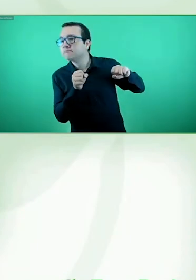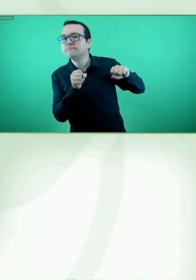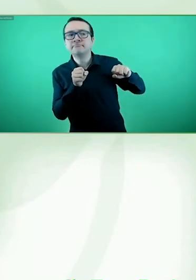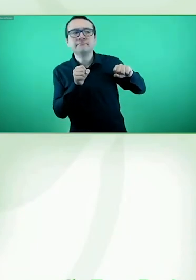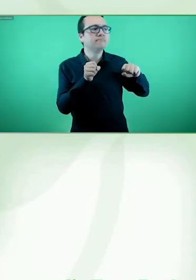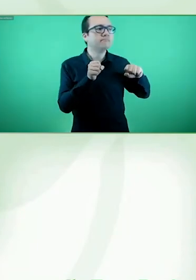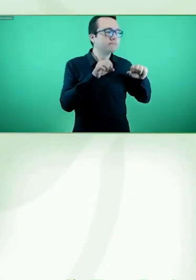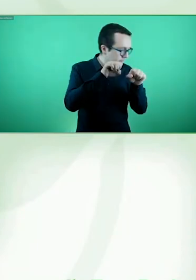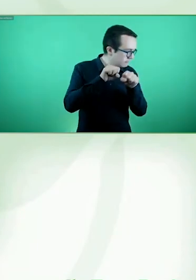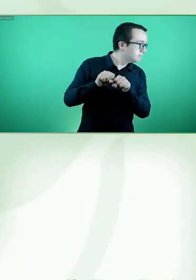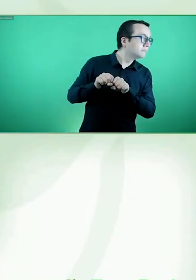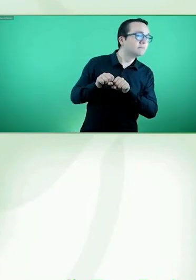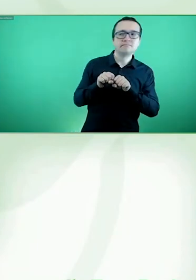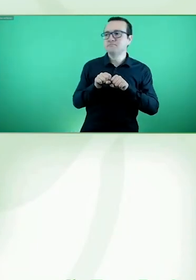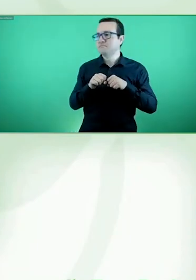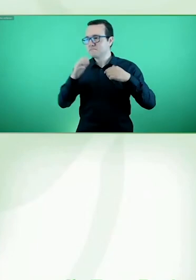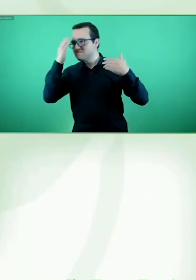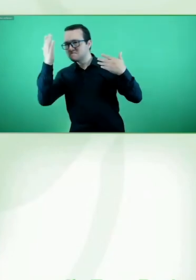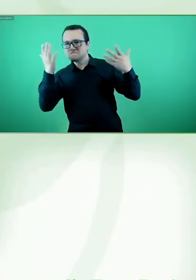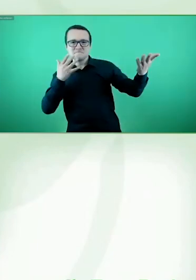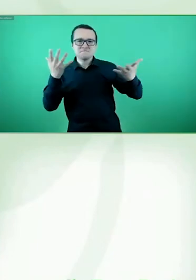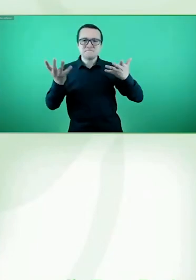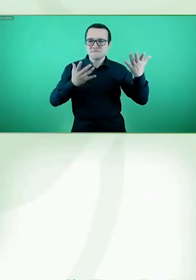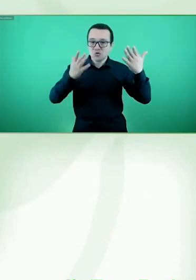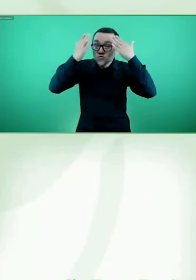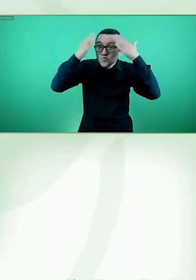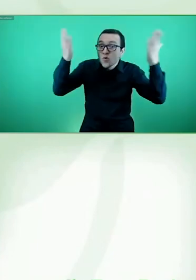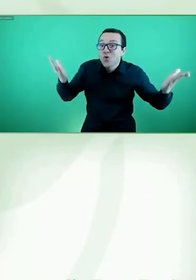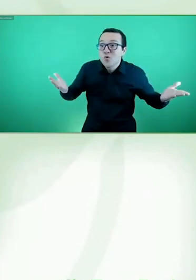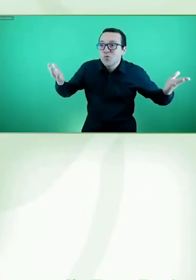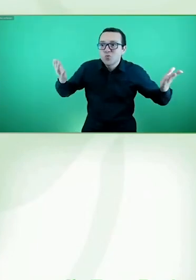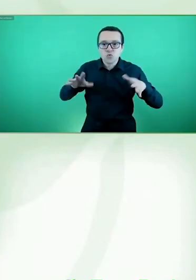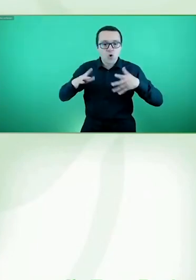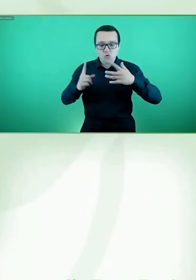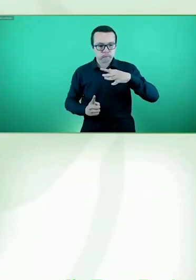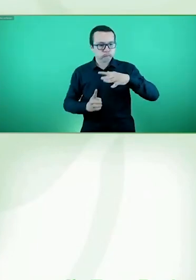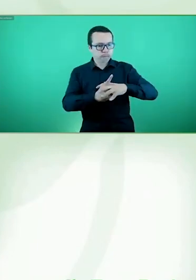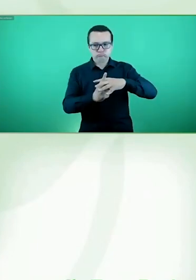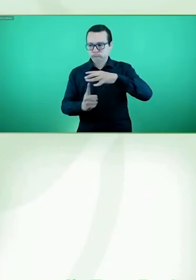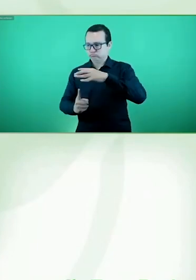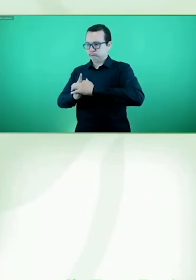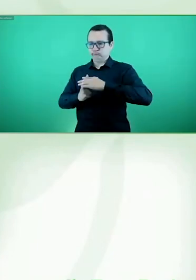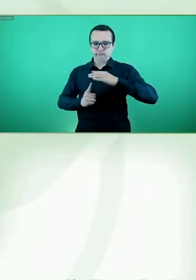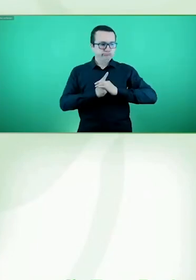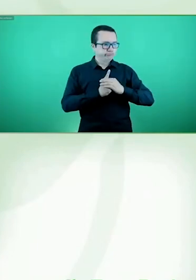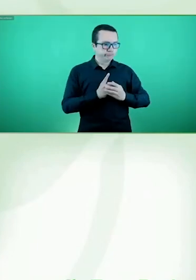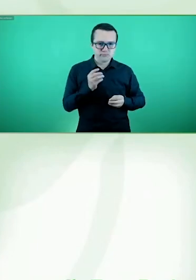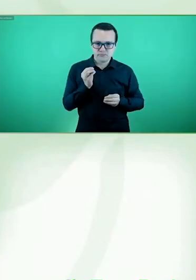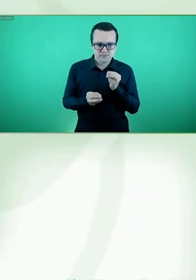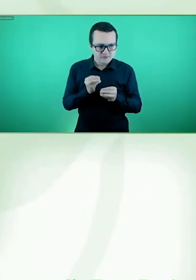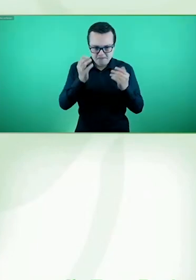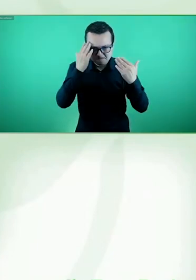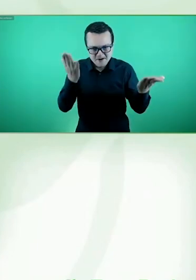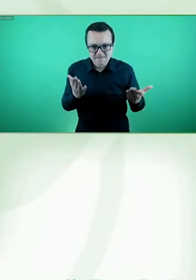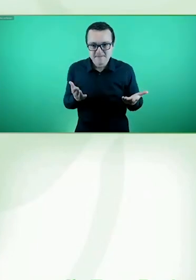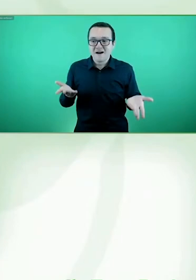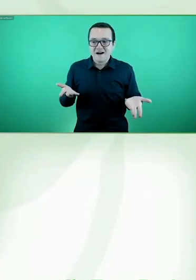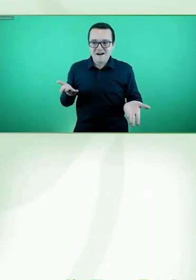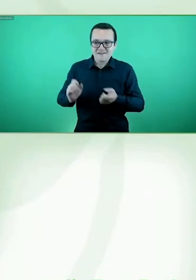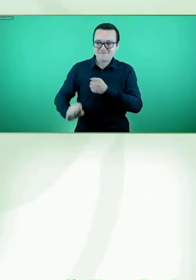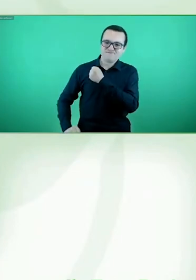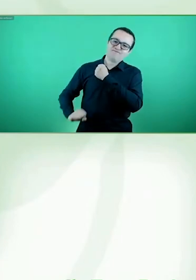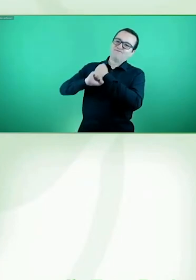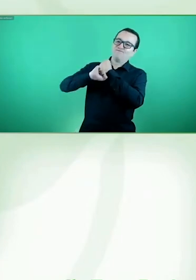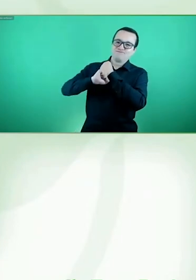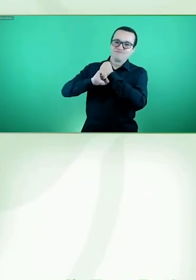algunas de las dificultades a las que nos enfrentamos en este desafío. Zero Project nos entrega ese respaldo, nos entrega este